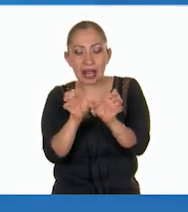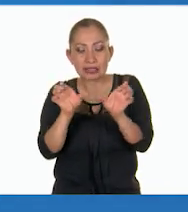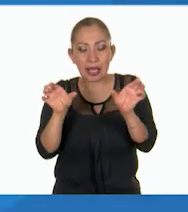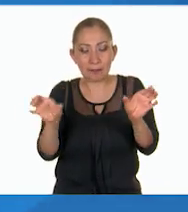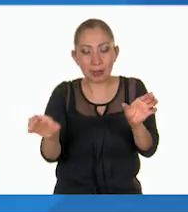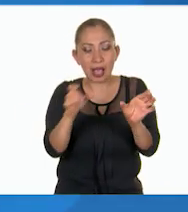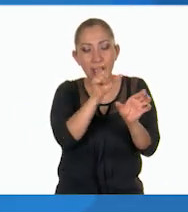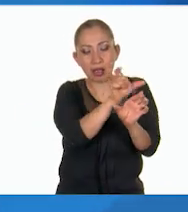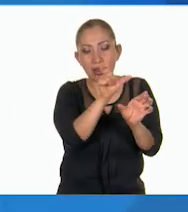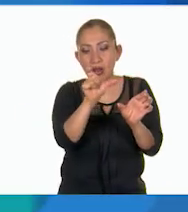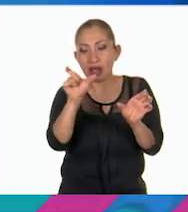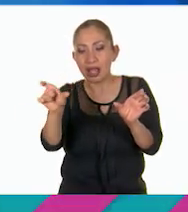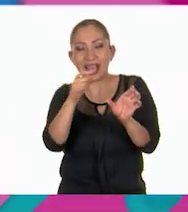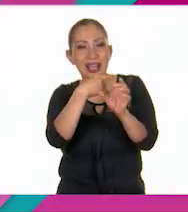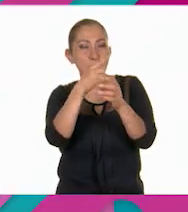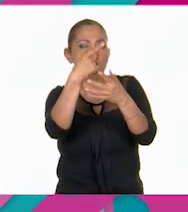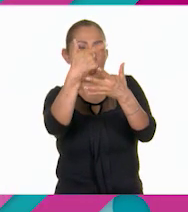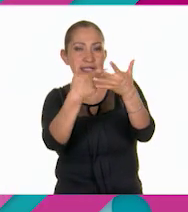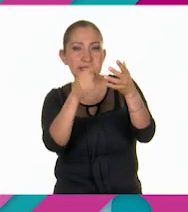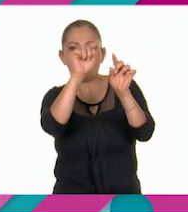elementos de una lista.